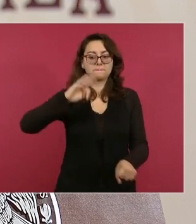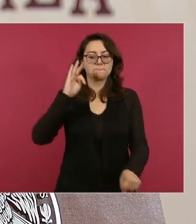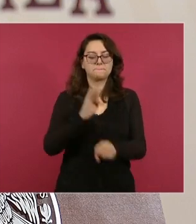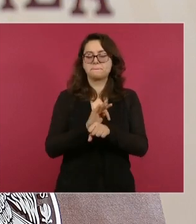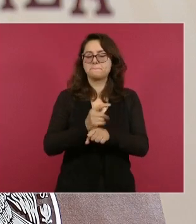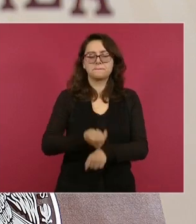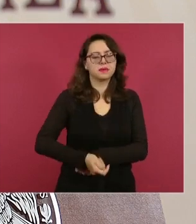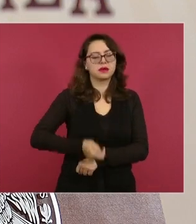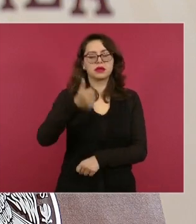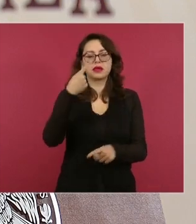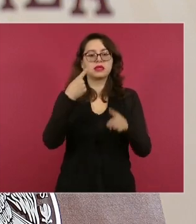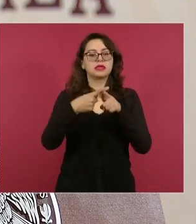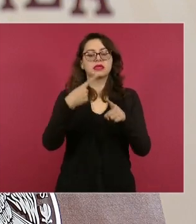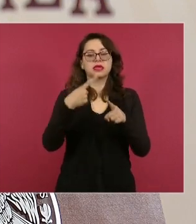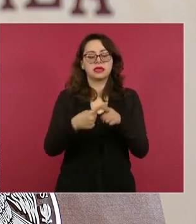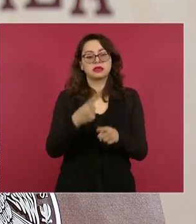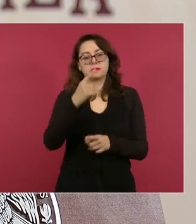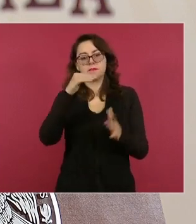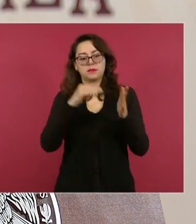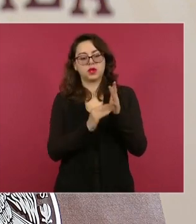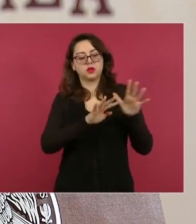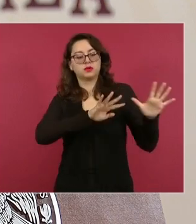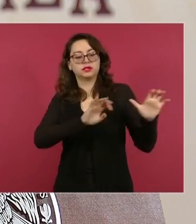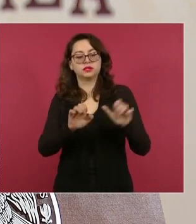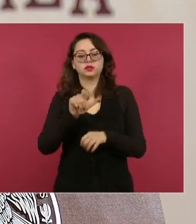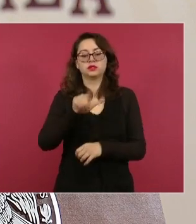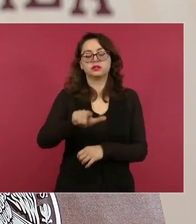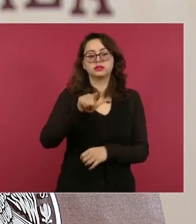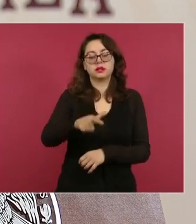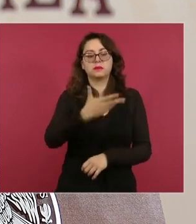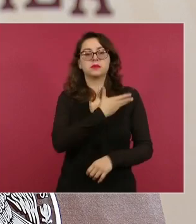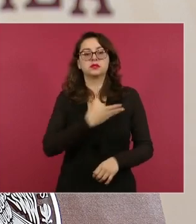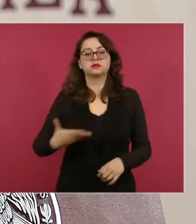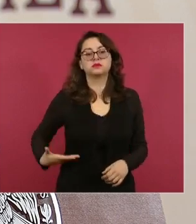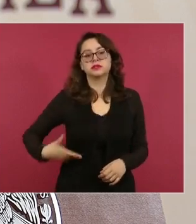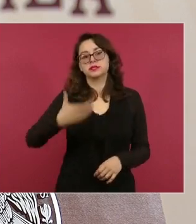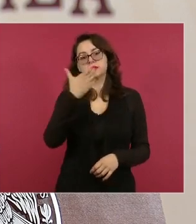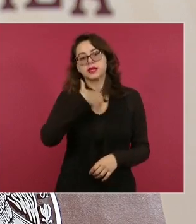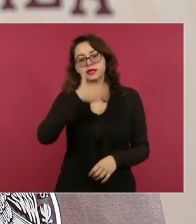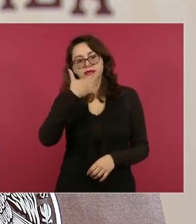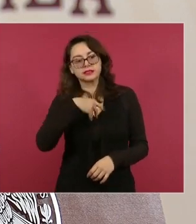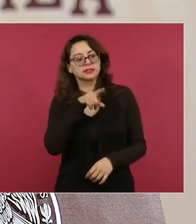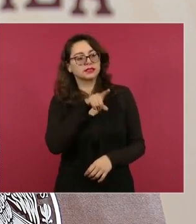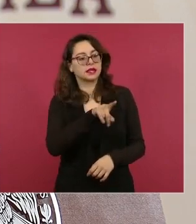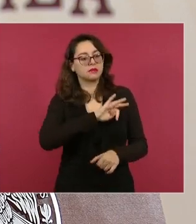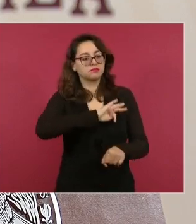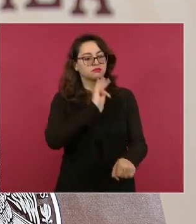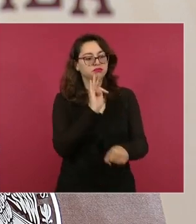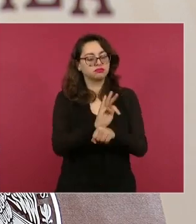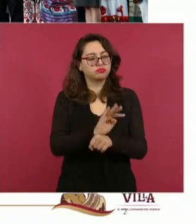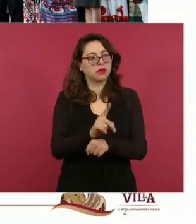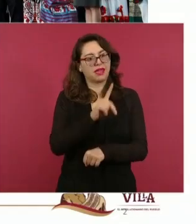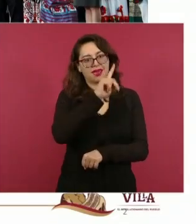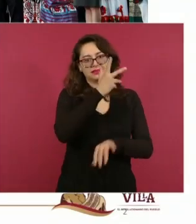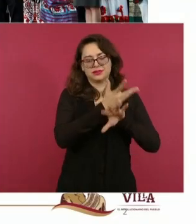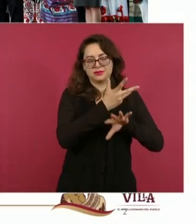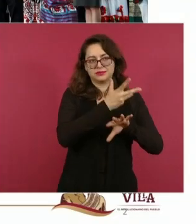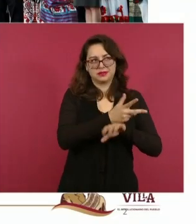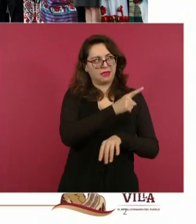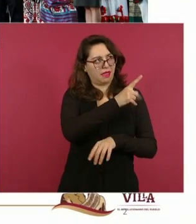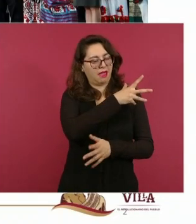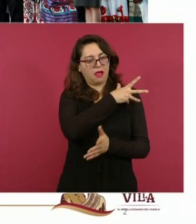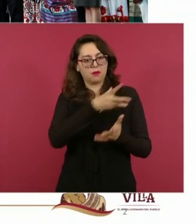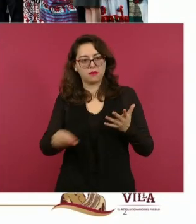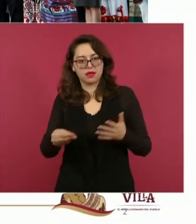Venustiano Carranza en 1917 como una influencia de la política de parques nacionales norteamericana. Pero fue el